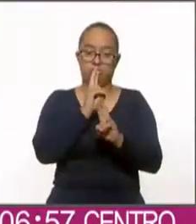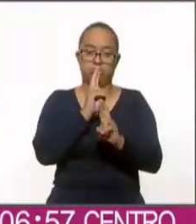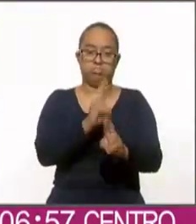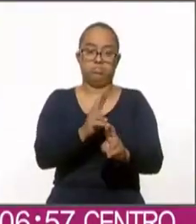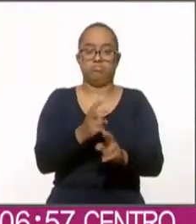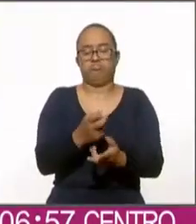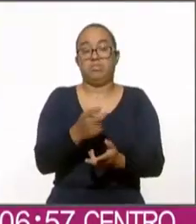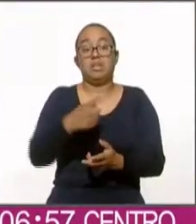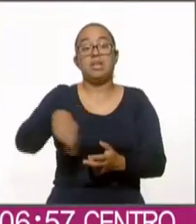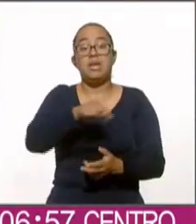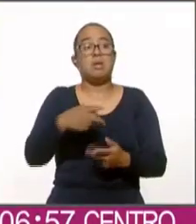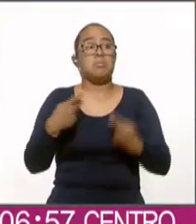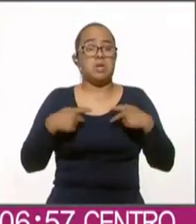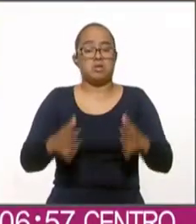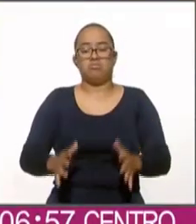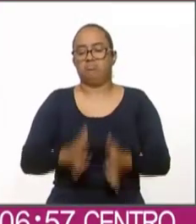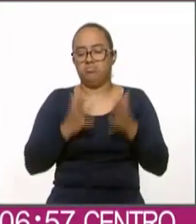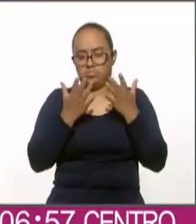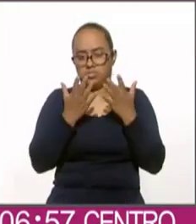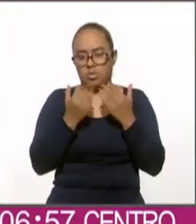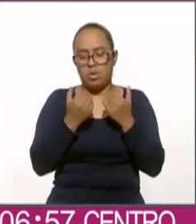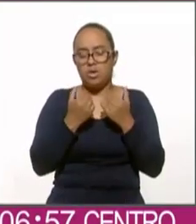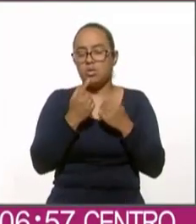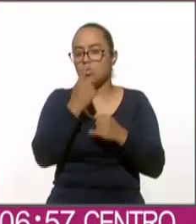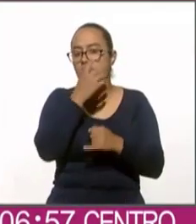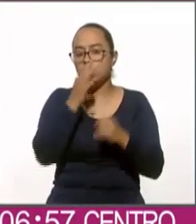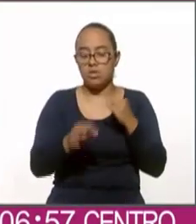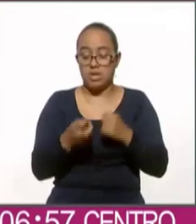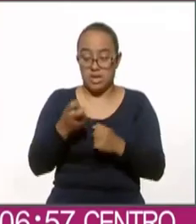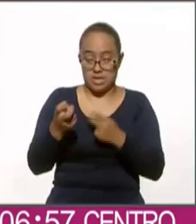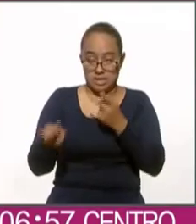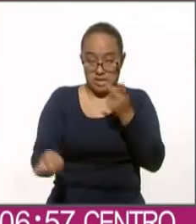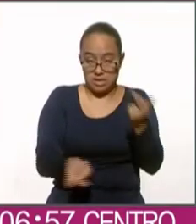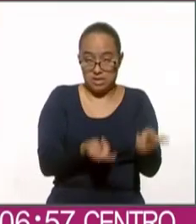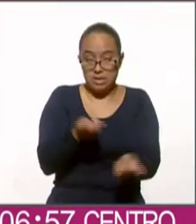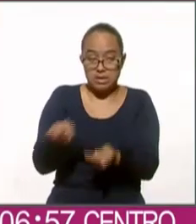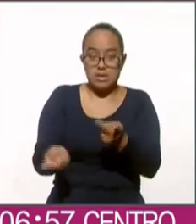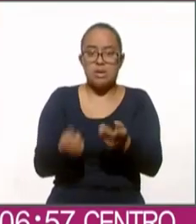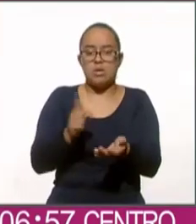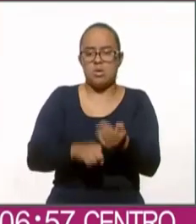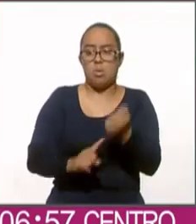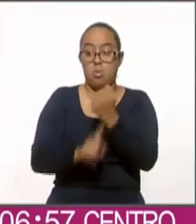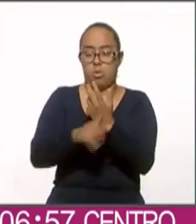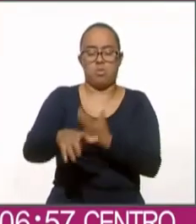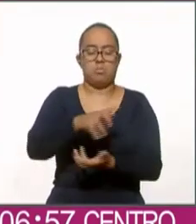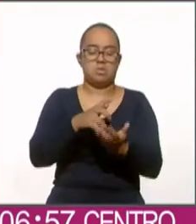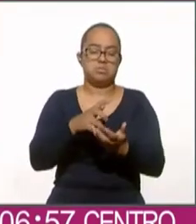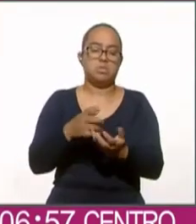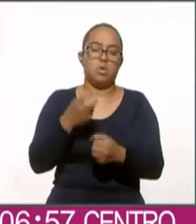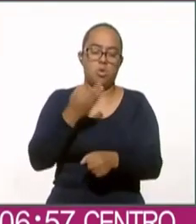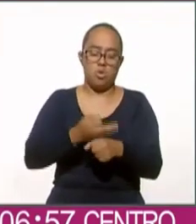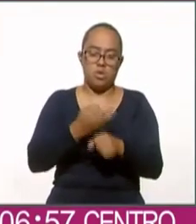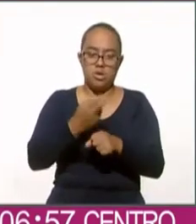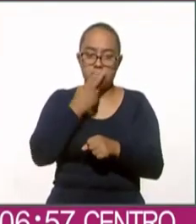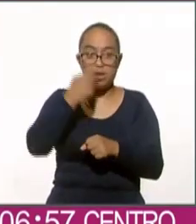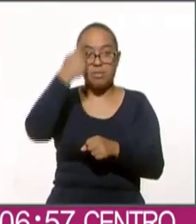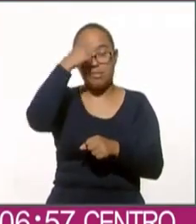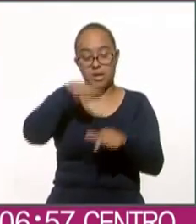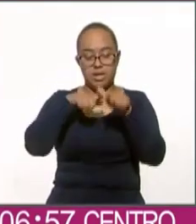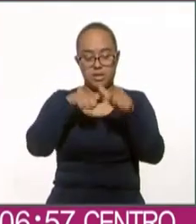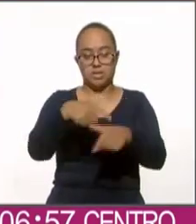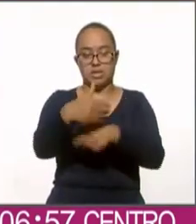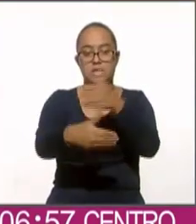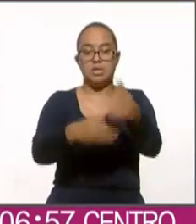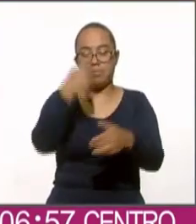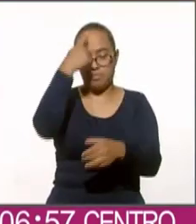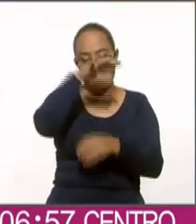por qué sorprender a nadie la conclusión sería las encuestas no están en crisis y serán el método que llegó para quedarse en